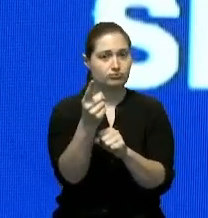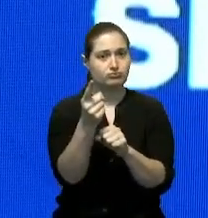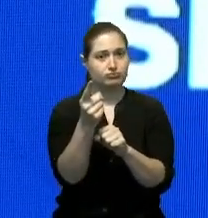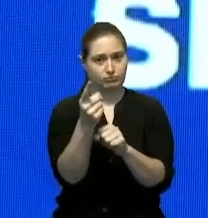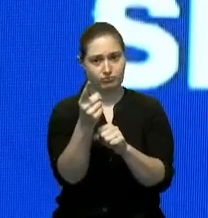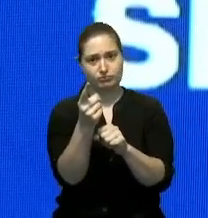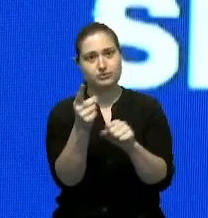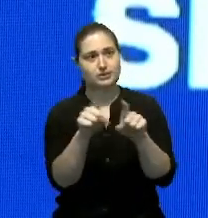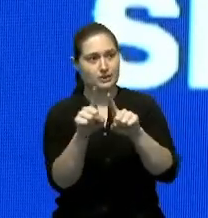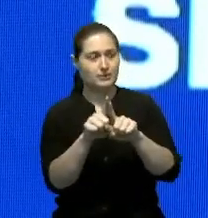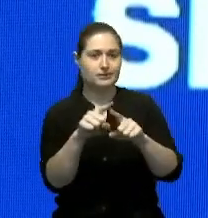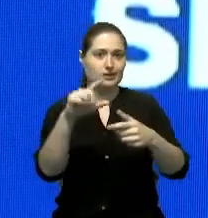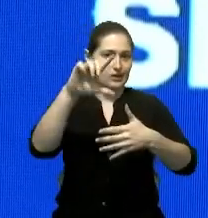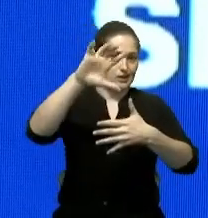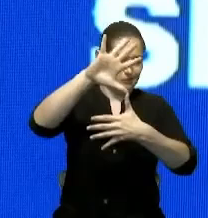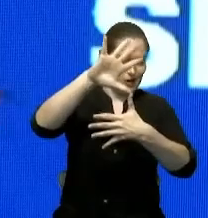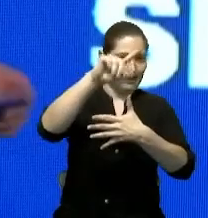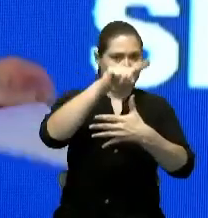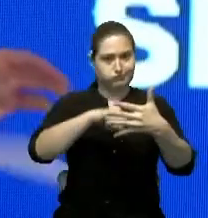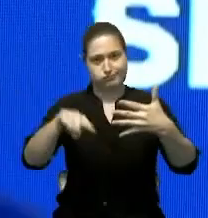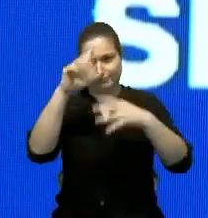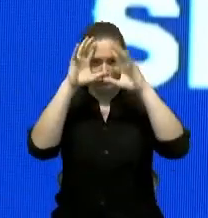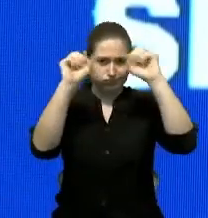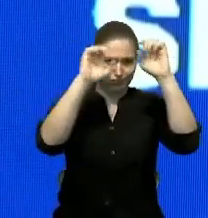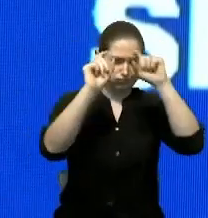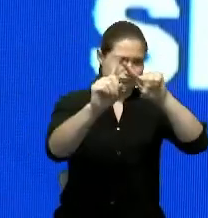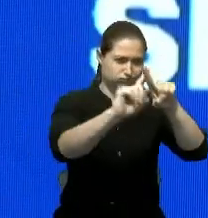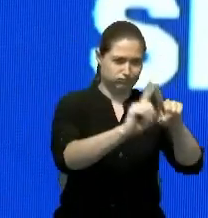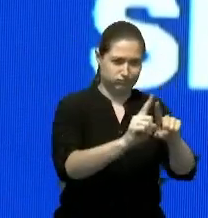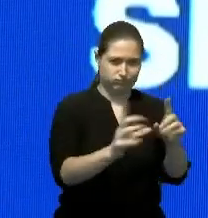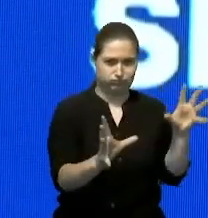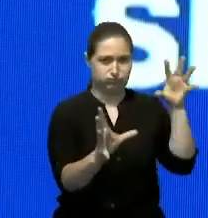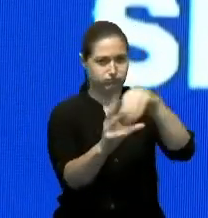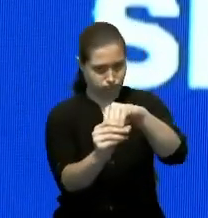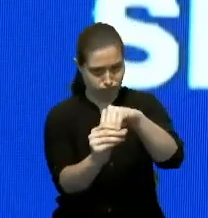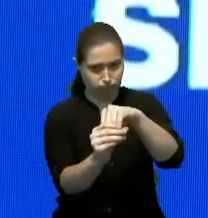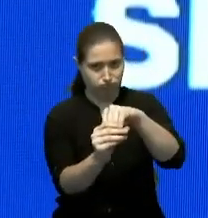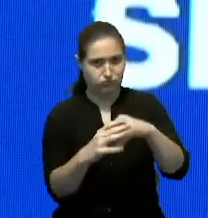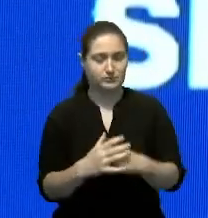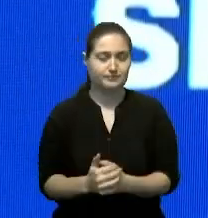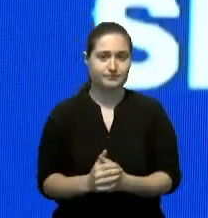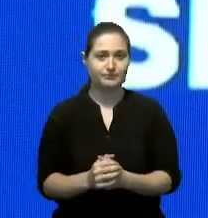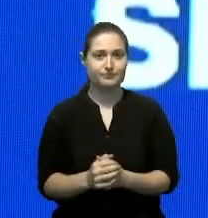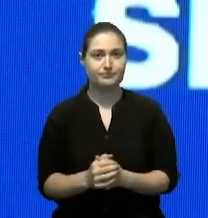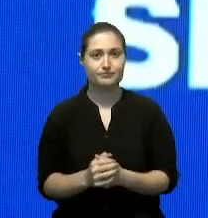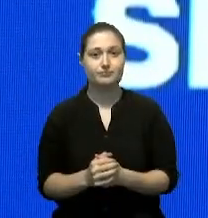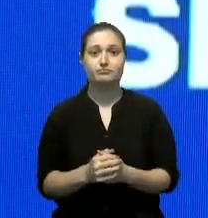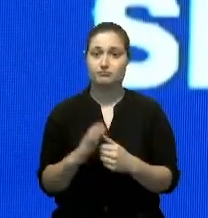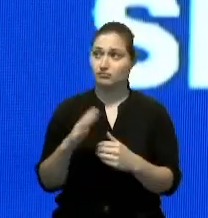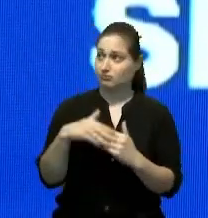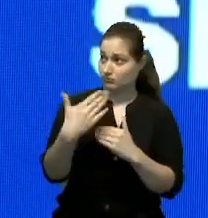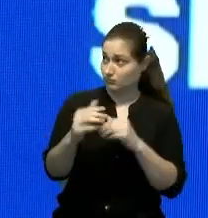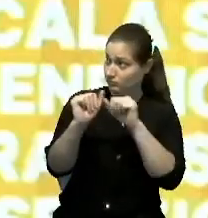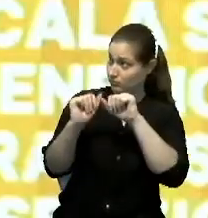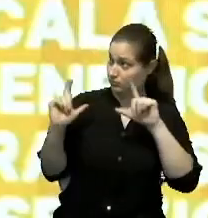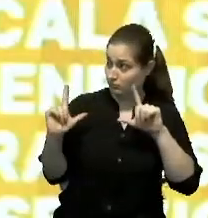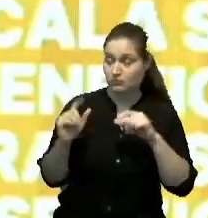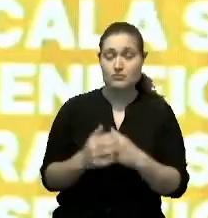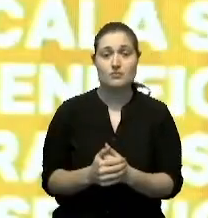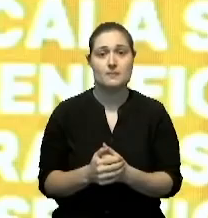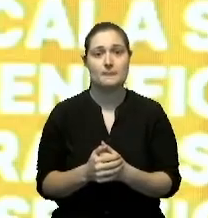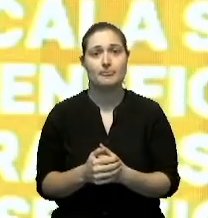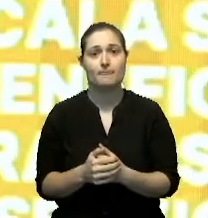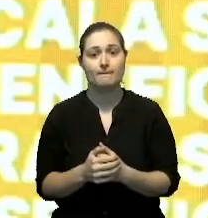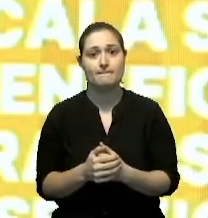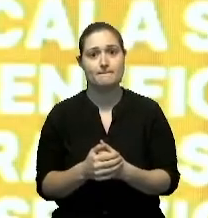América como la principal cumbre de nuestro continente. Pasamos a la próxima lámina y en cuanto